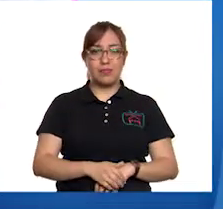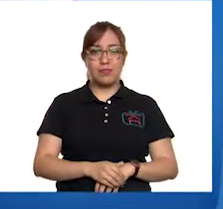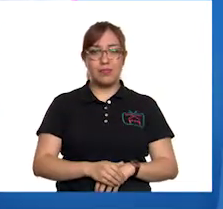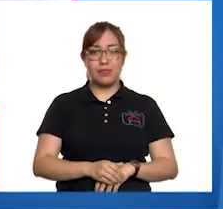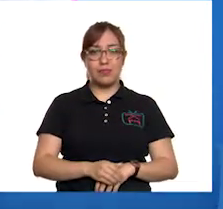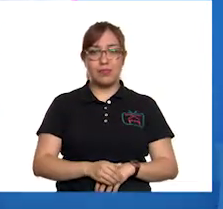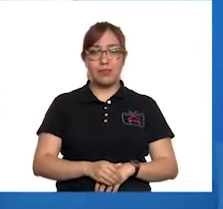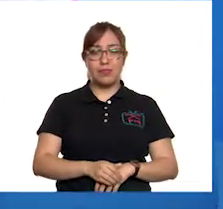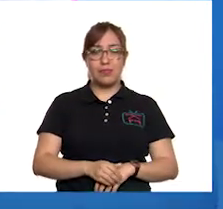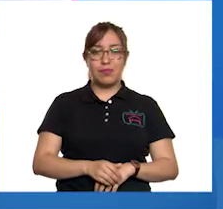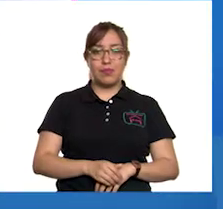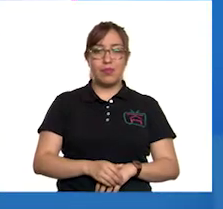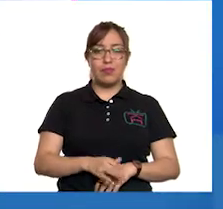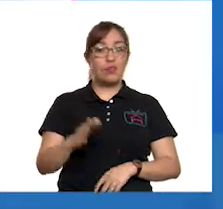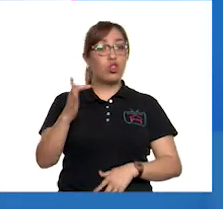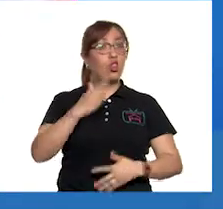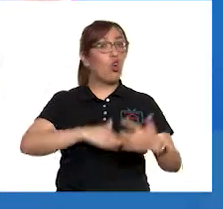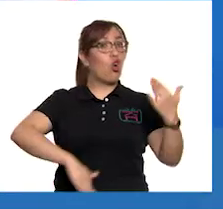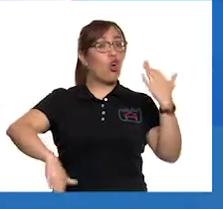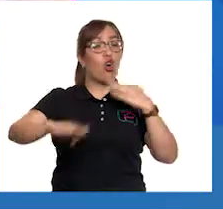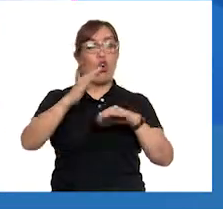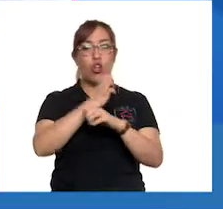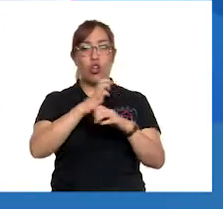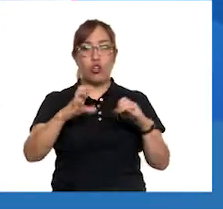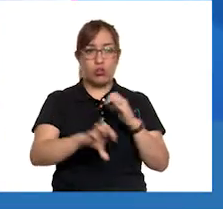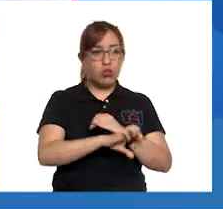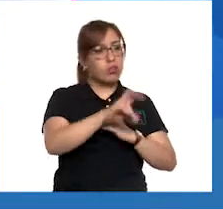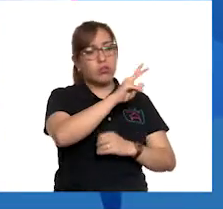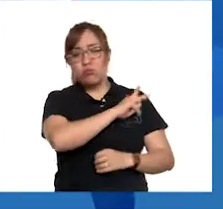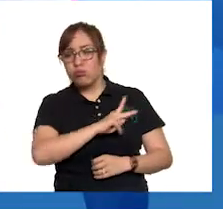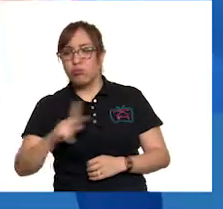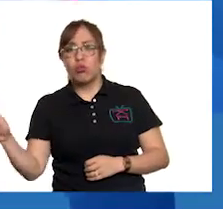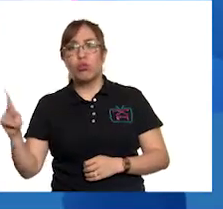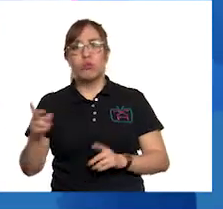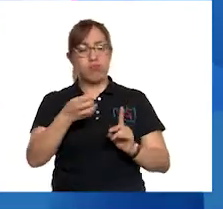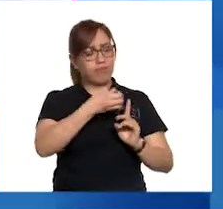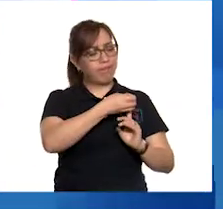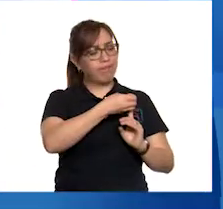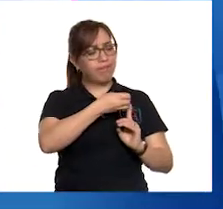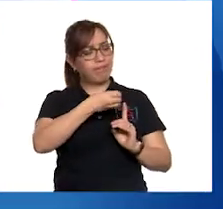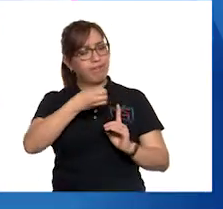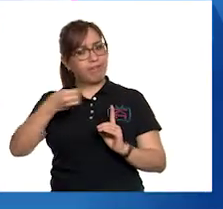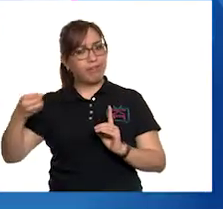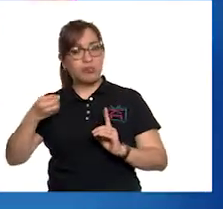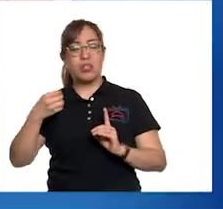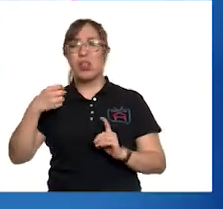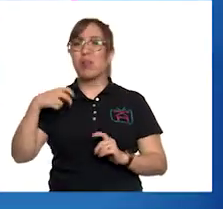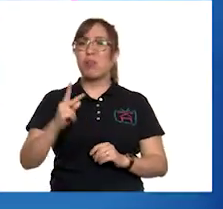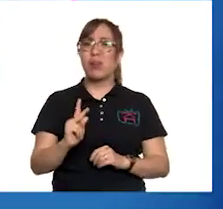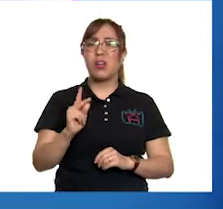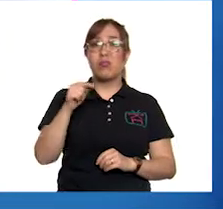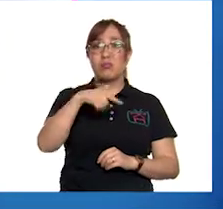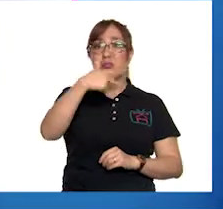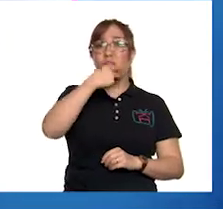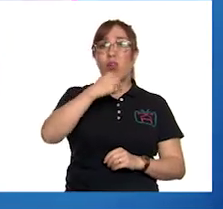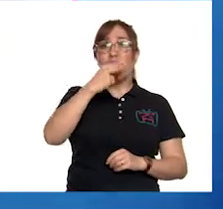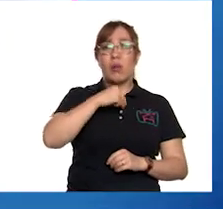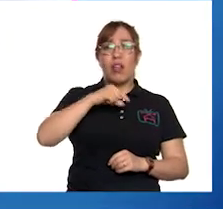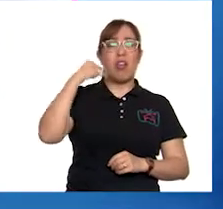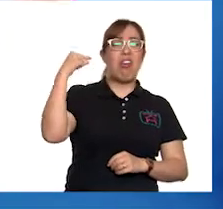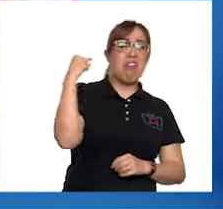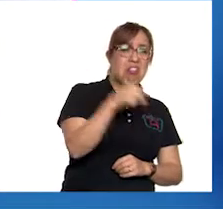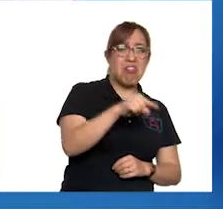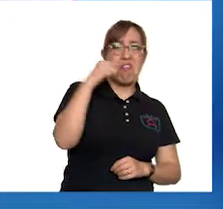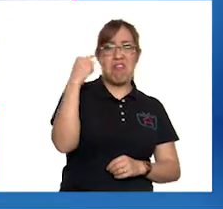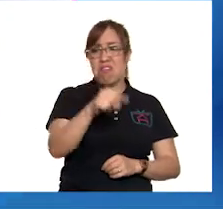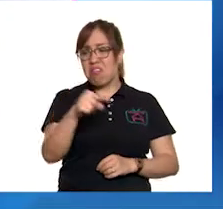comenzó a organizarlo todo para restaurar la aldea. Pero de tanto dar órdenes, enanito Marimandón se